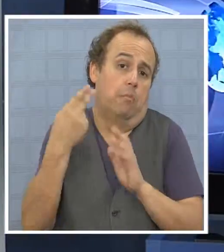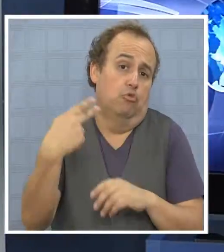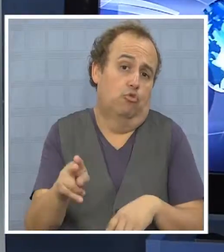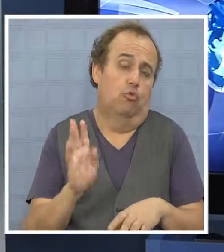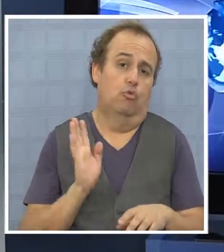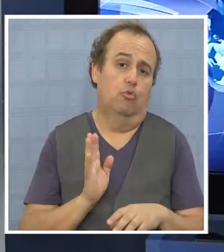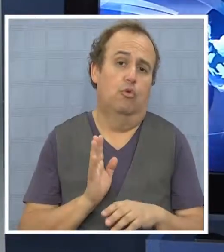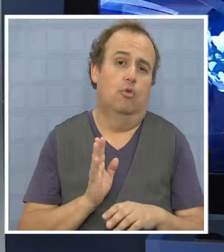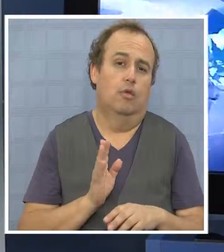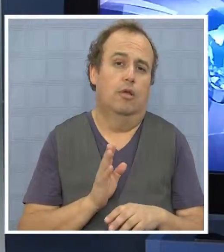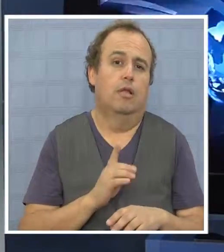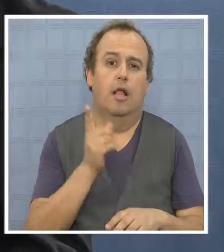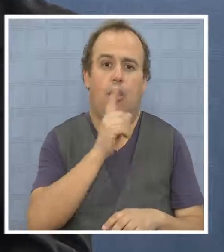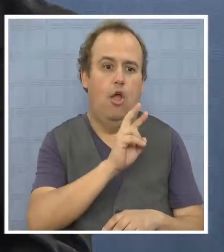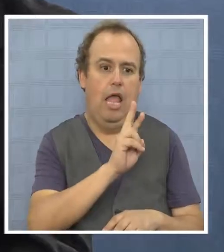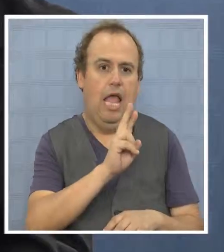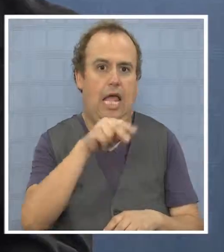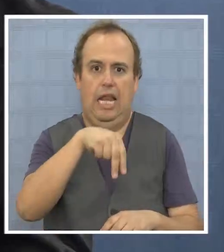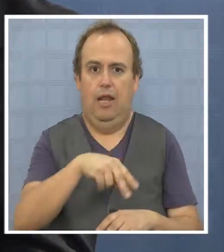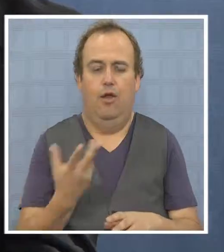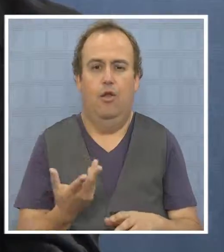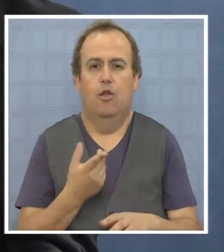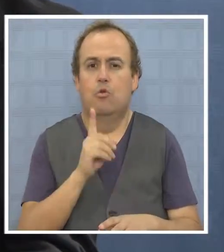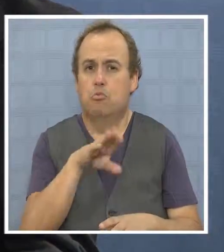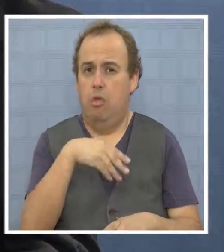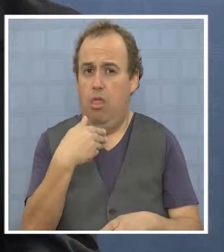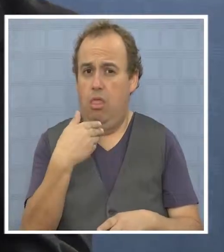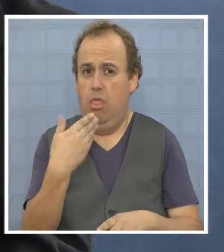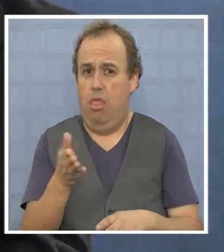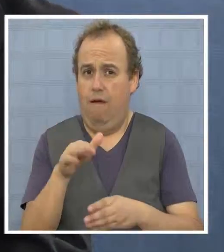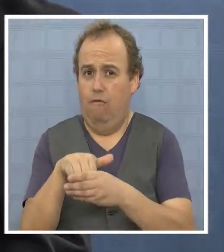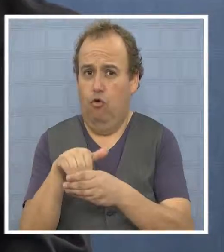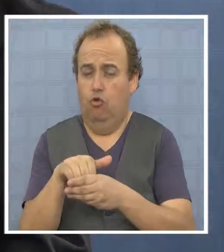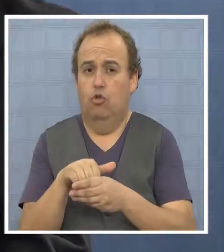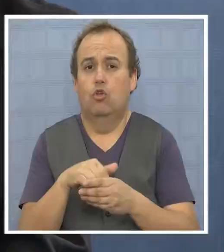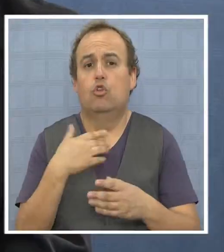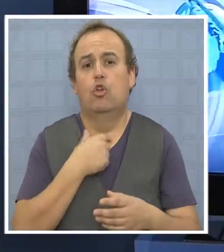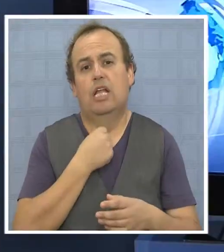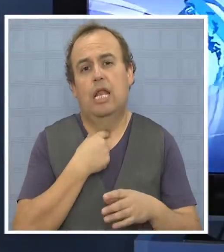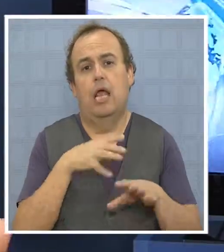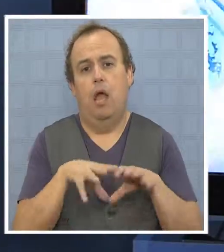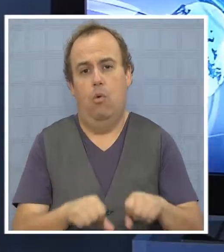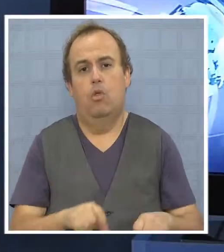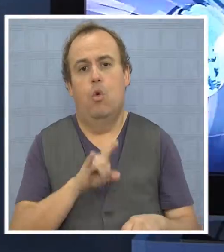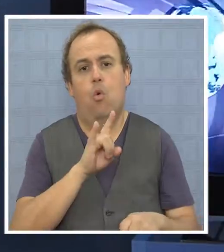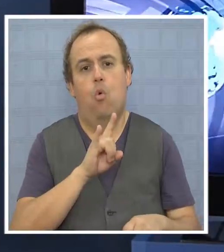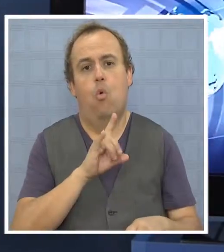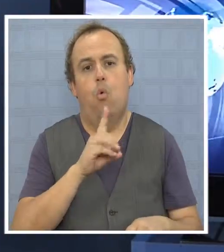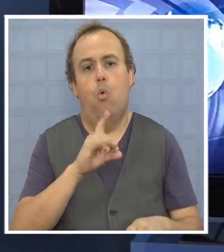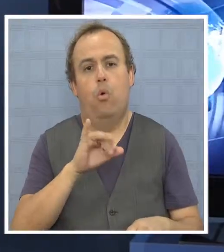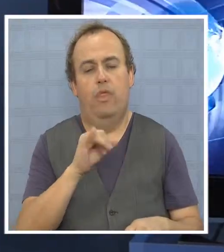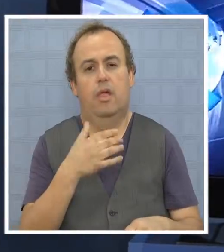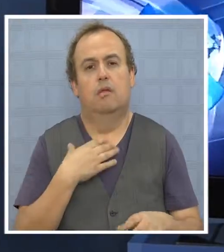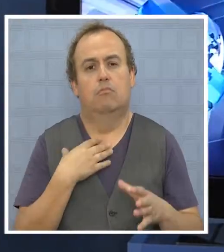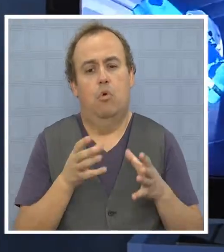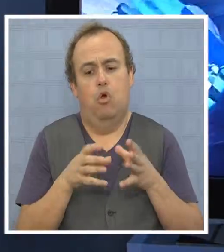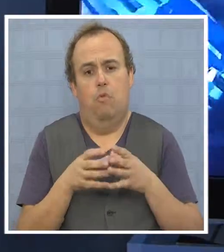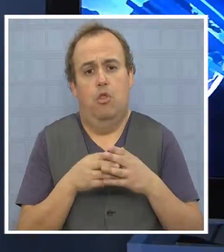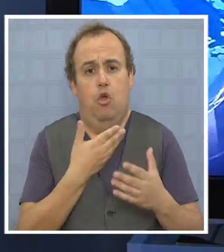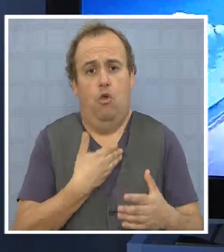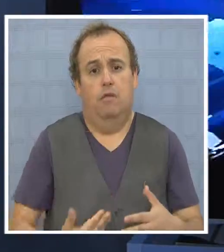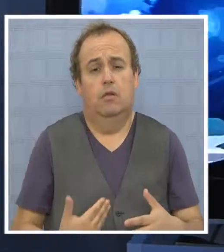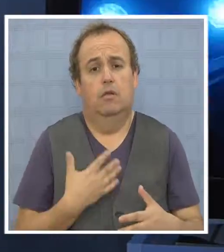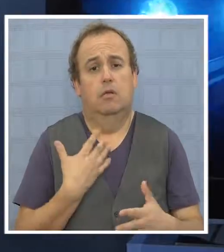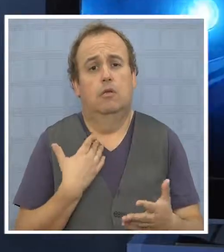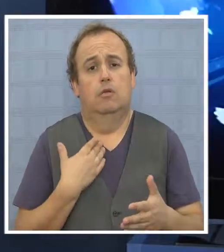Sí. Es su puerta la que está cerrada, no la renovación Pero dalo voto para... Nosotros queremos llegar a acuerdos con la UDI, eso creo que es lo prioritario, somos